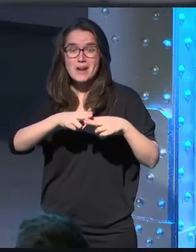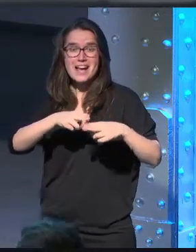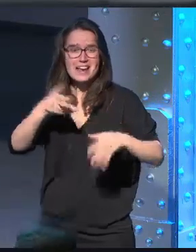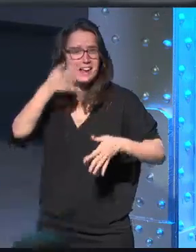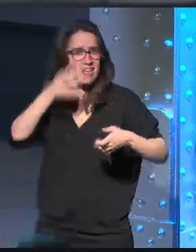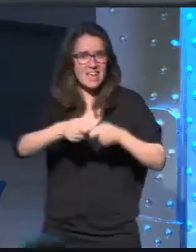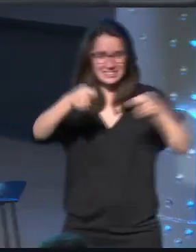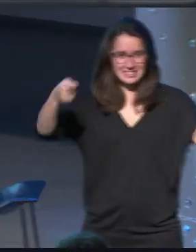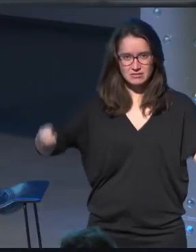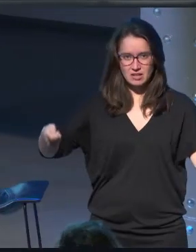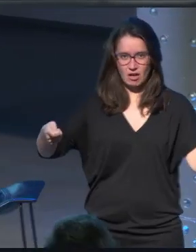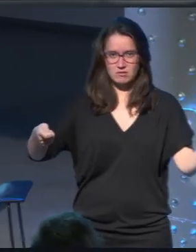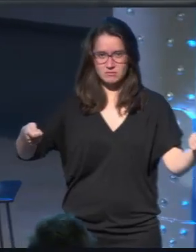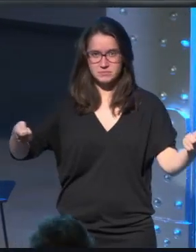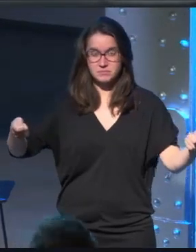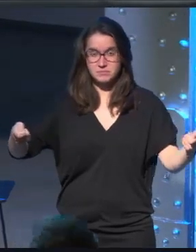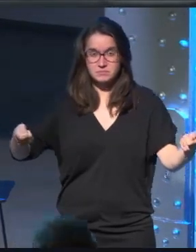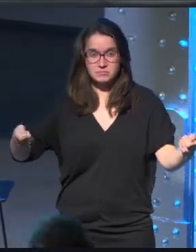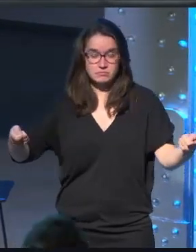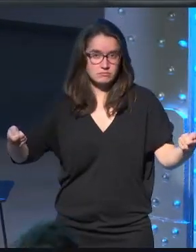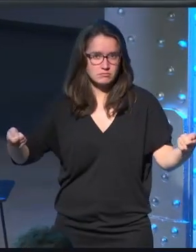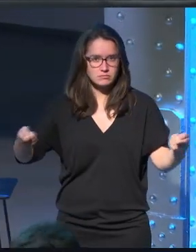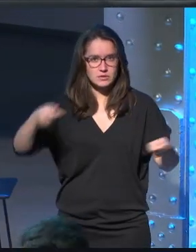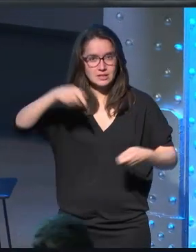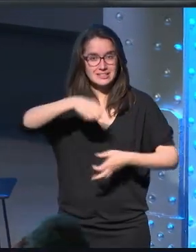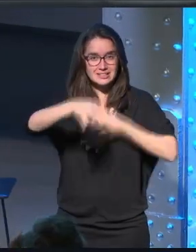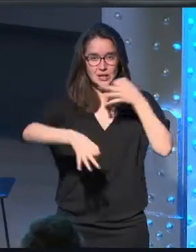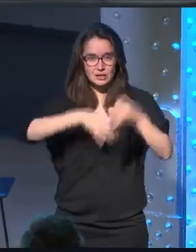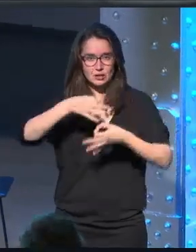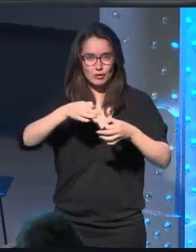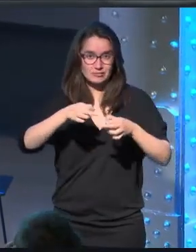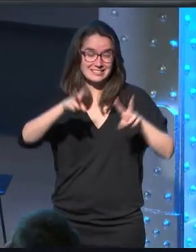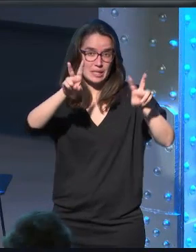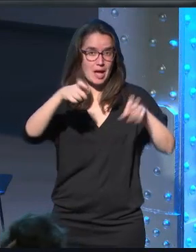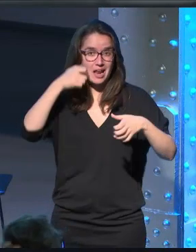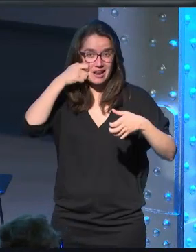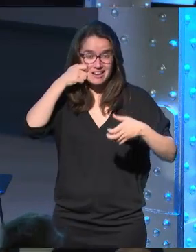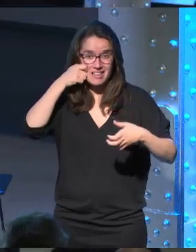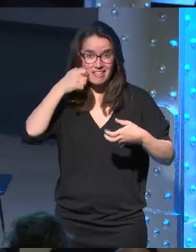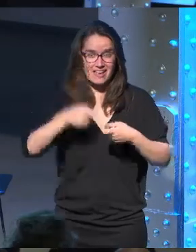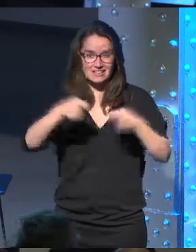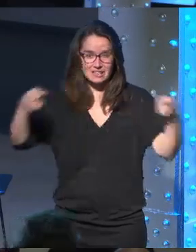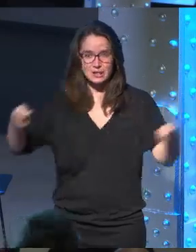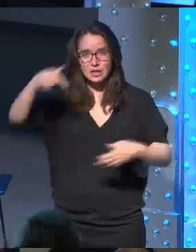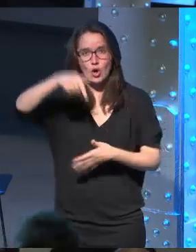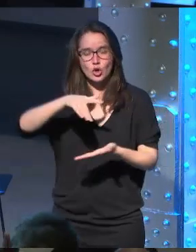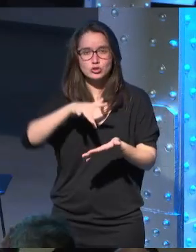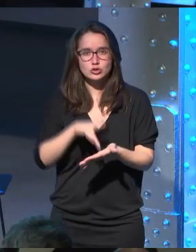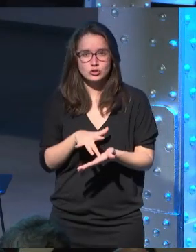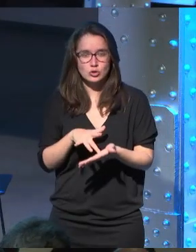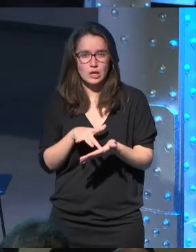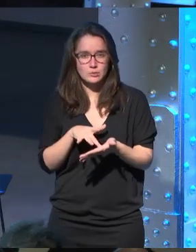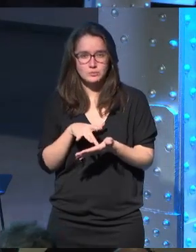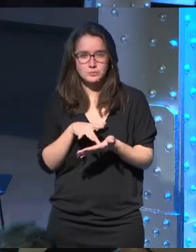Extendida y estáis en este ciclo de Realidad Extendida la edición de hoy es una edición